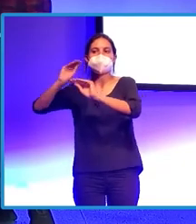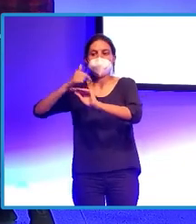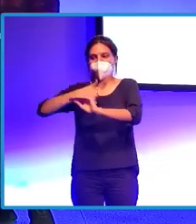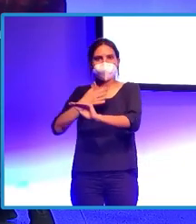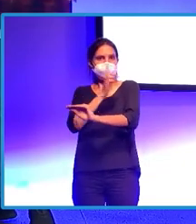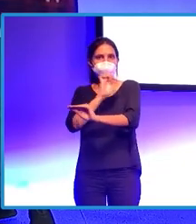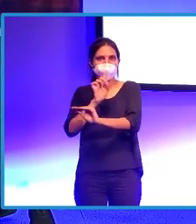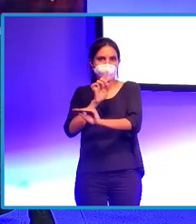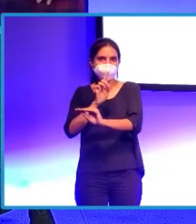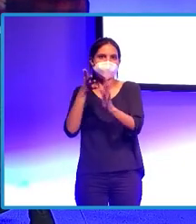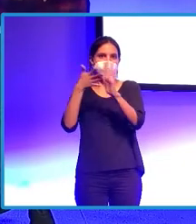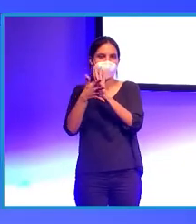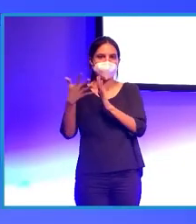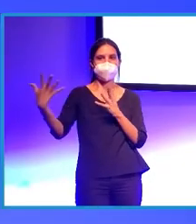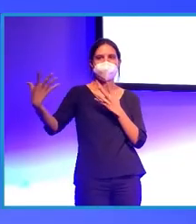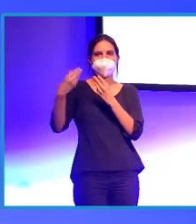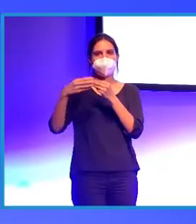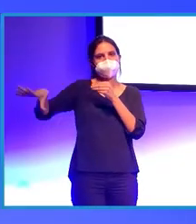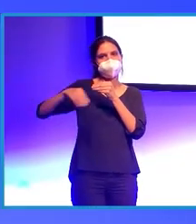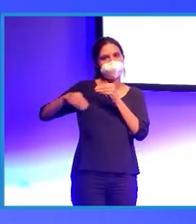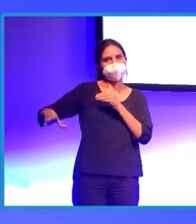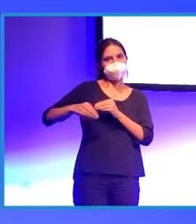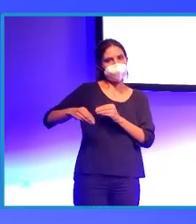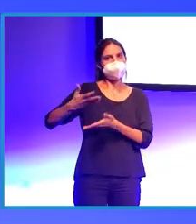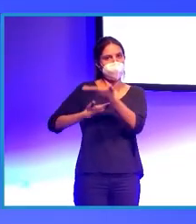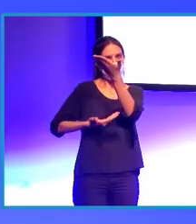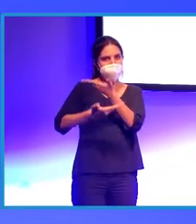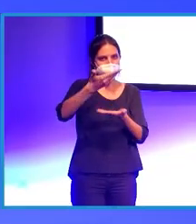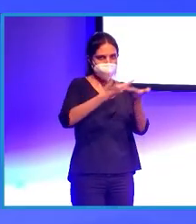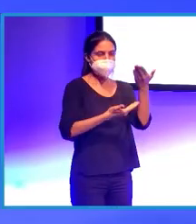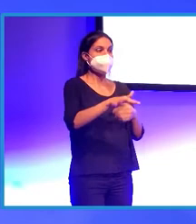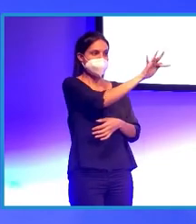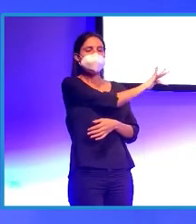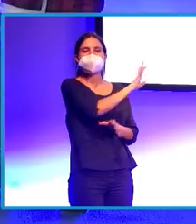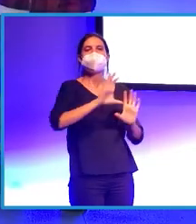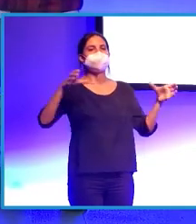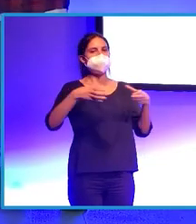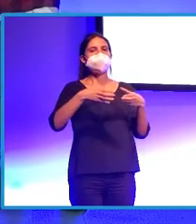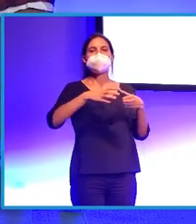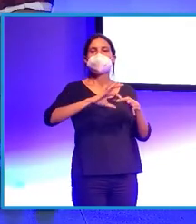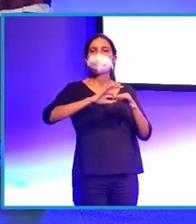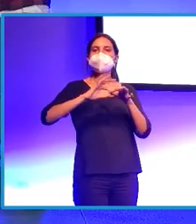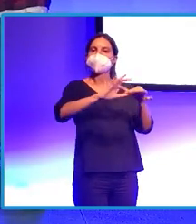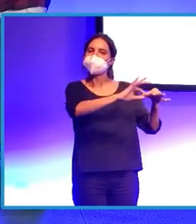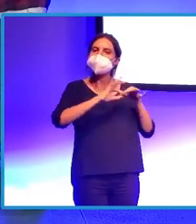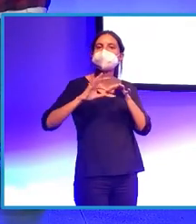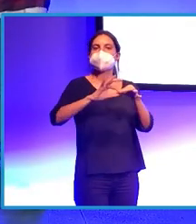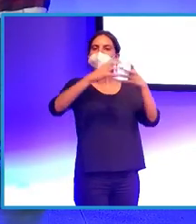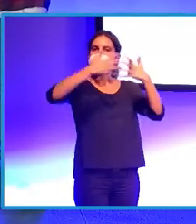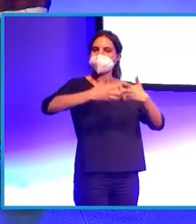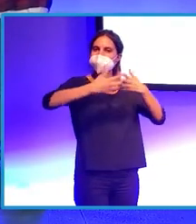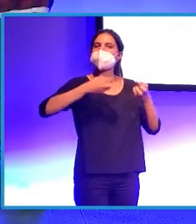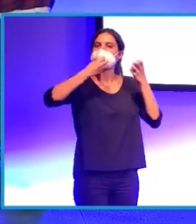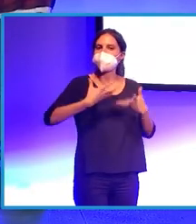Entonces, somos un conjunto que funcionamos muy bien. Hay un equipo muy engranado, hay un gran equipo, un gran equipo y muy engranado.